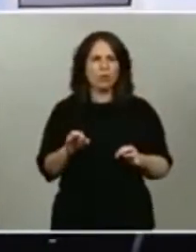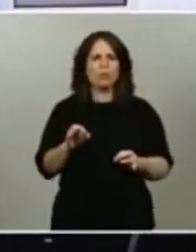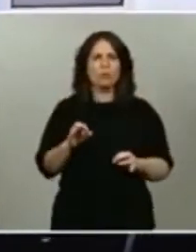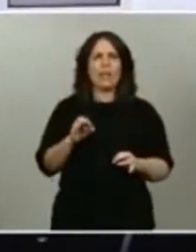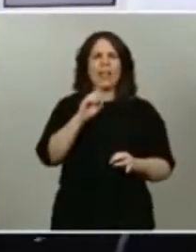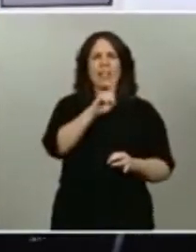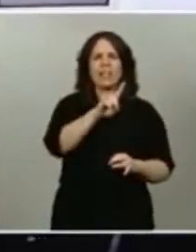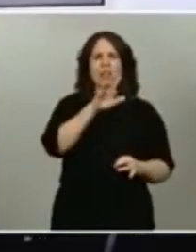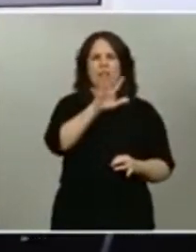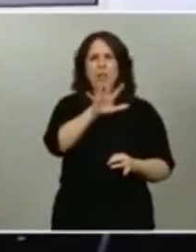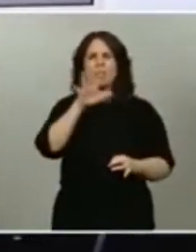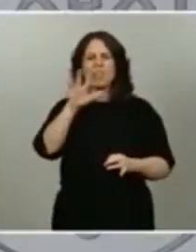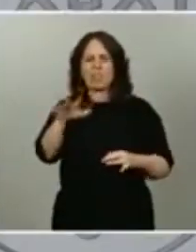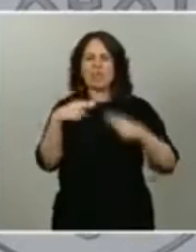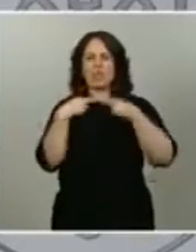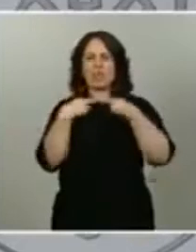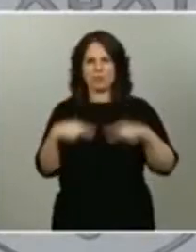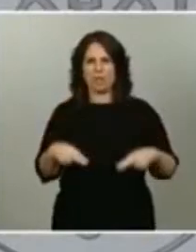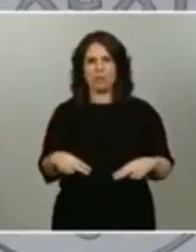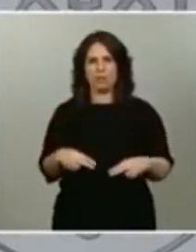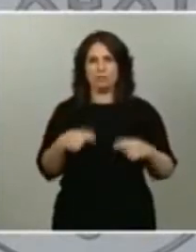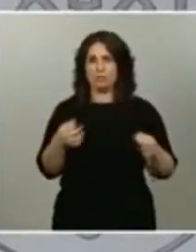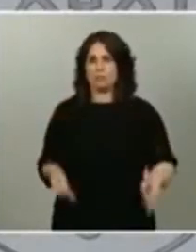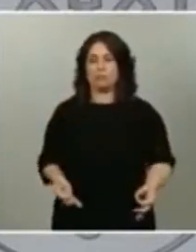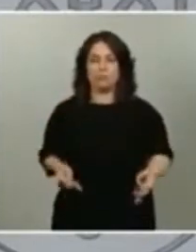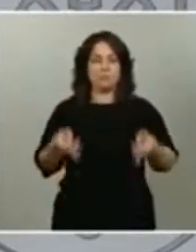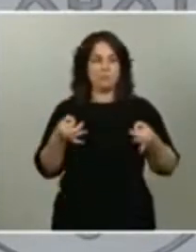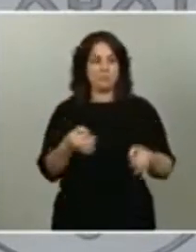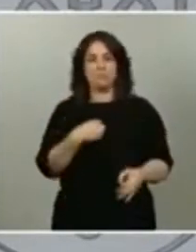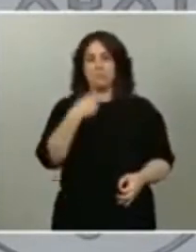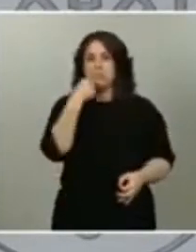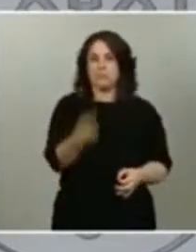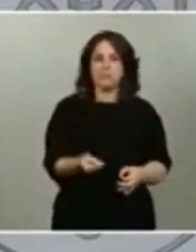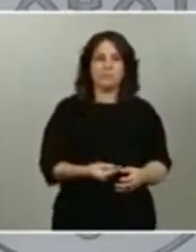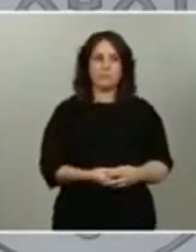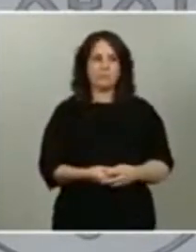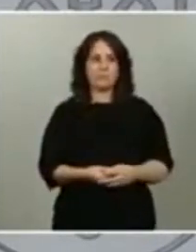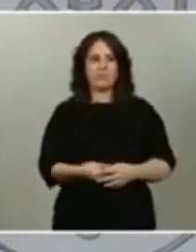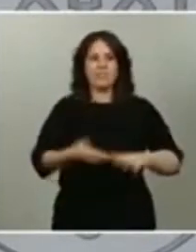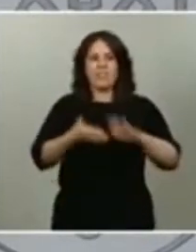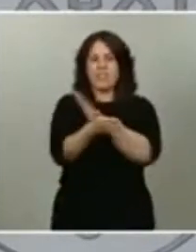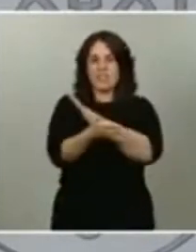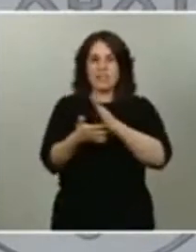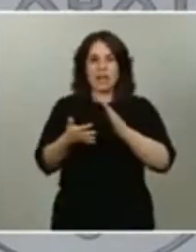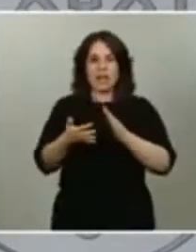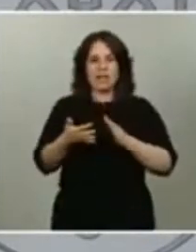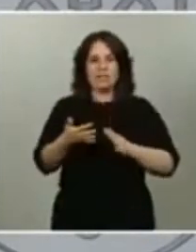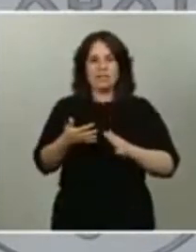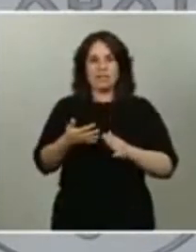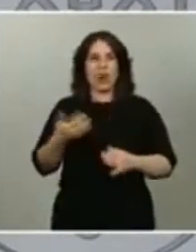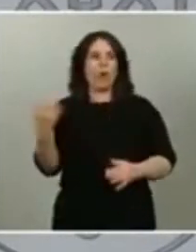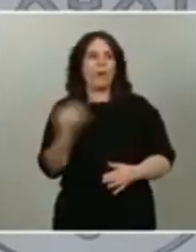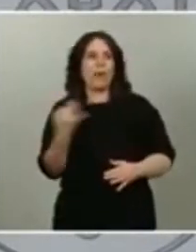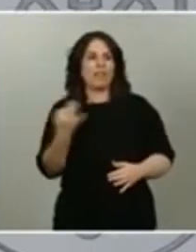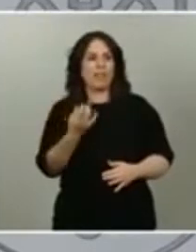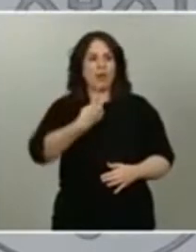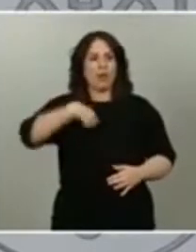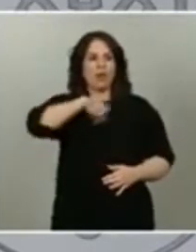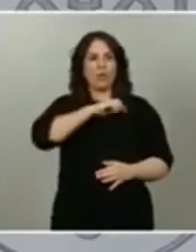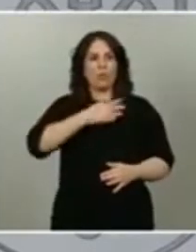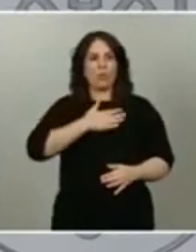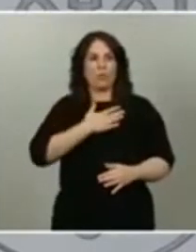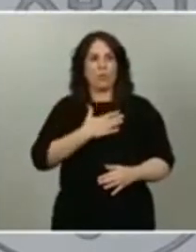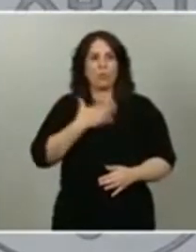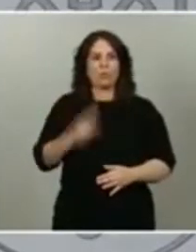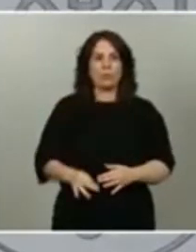diputados y lo decimos siempre eso obliga a que tenemos que abrir nuestra posibilidad de acuerdo a otras fuerzas